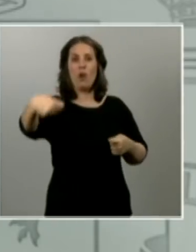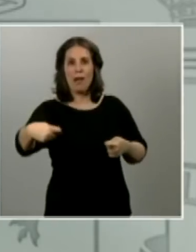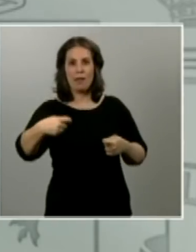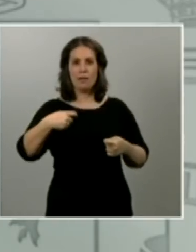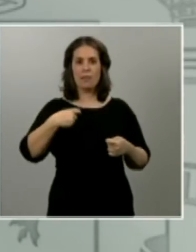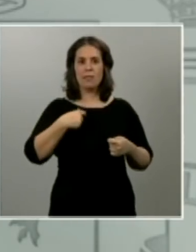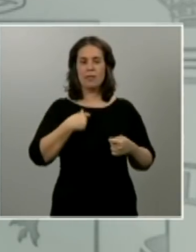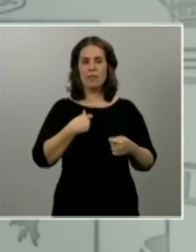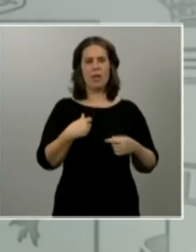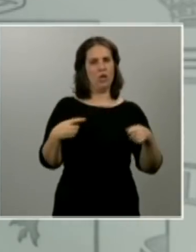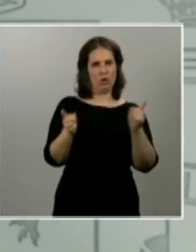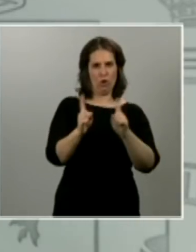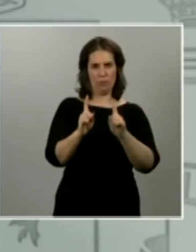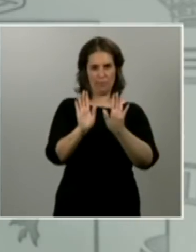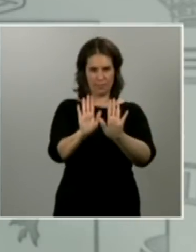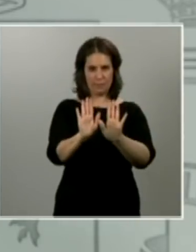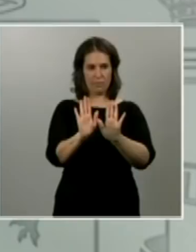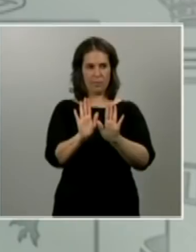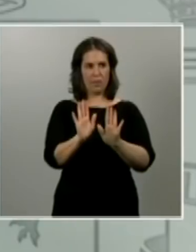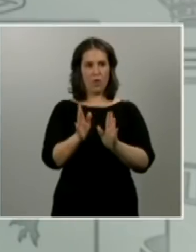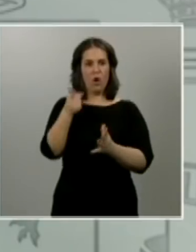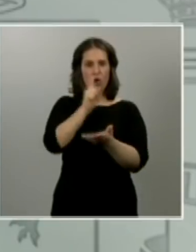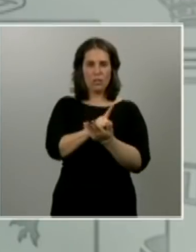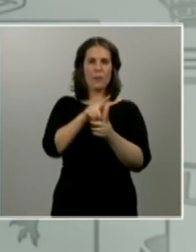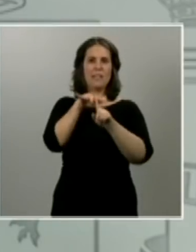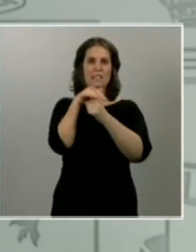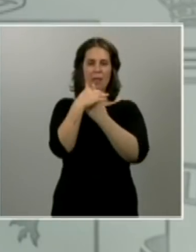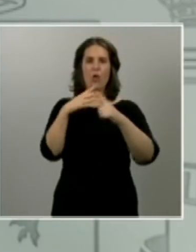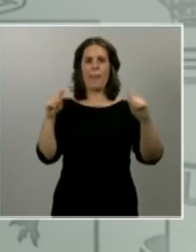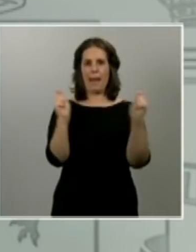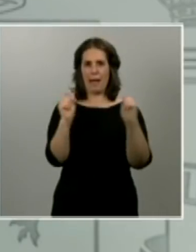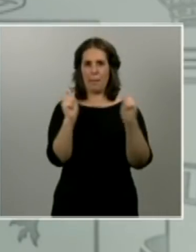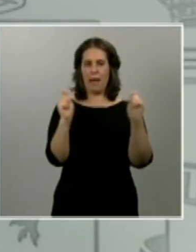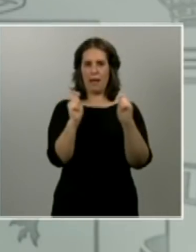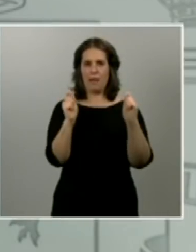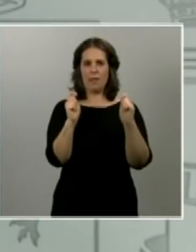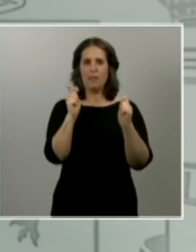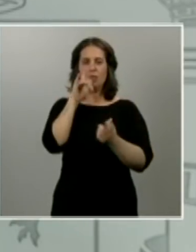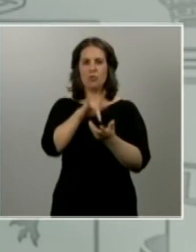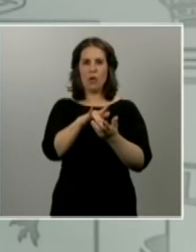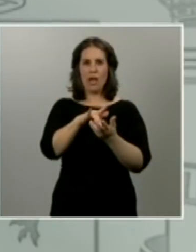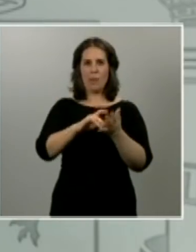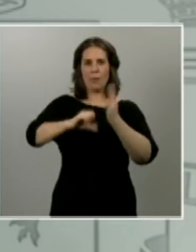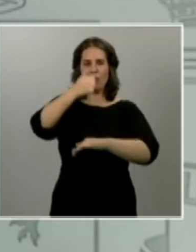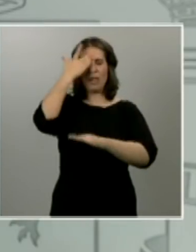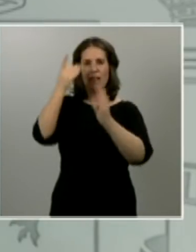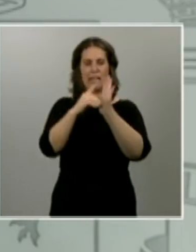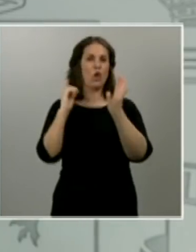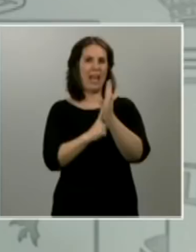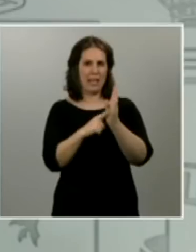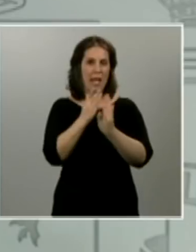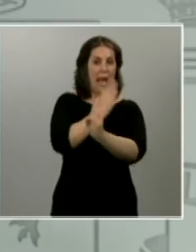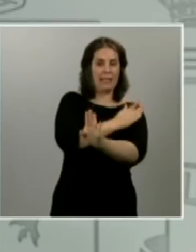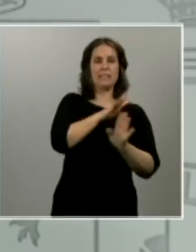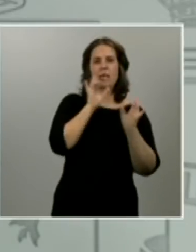es regresar al estado de alarma que teníamos antes de la aprobación de ese real decreto ley y por